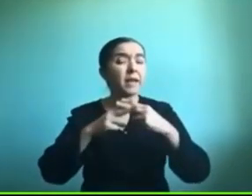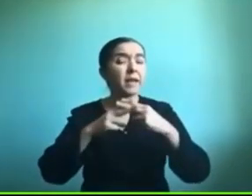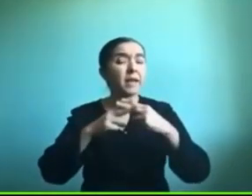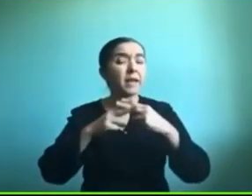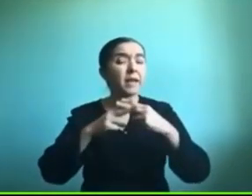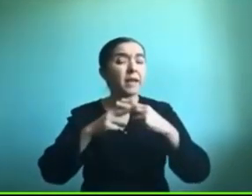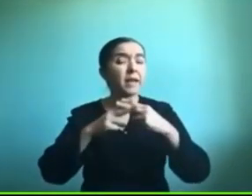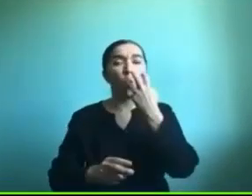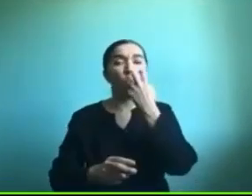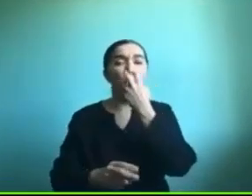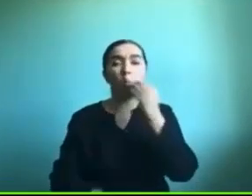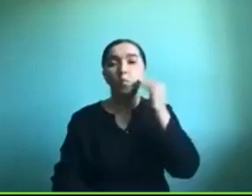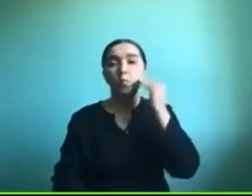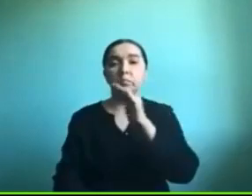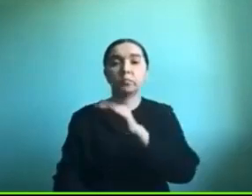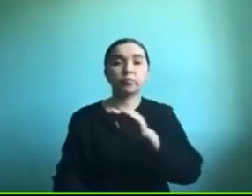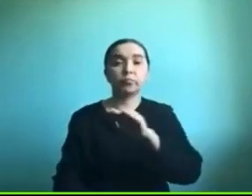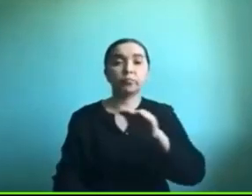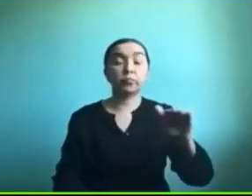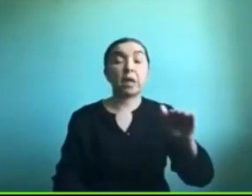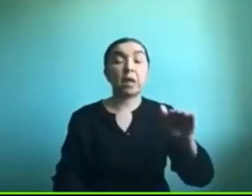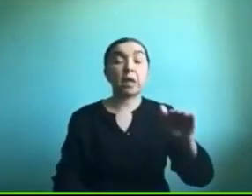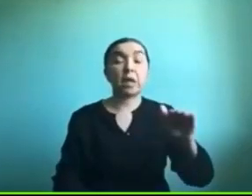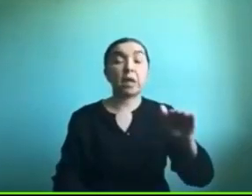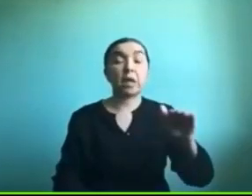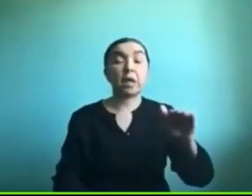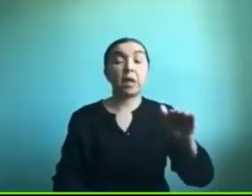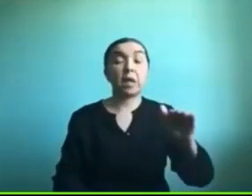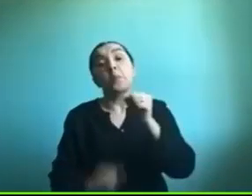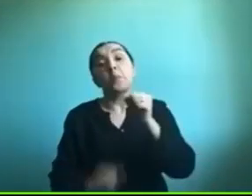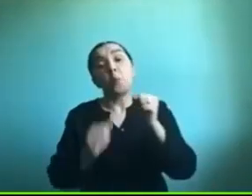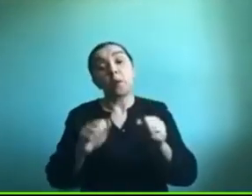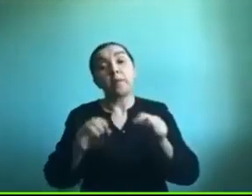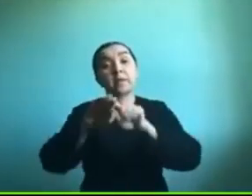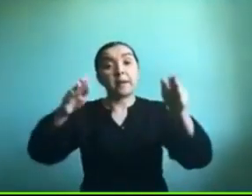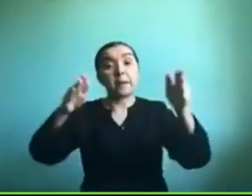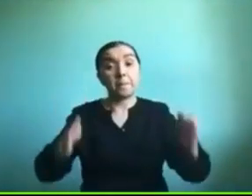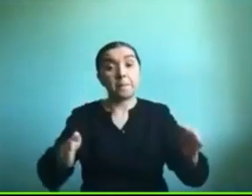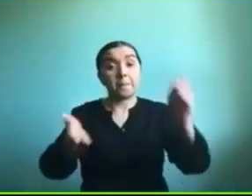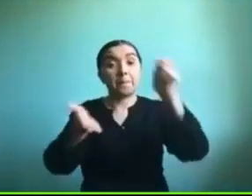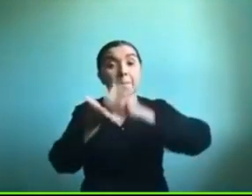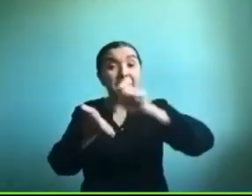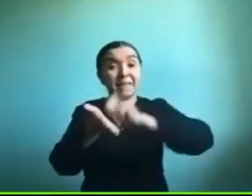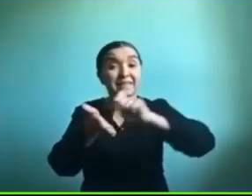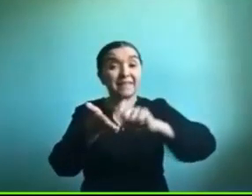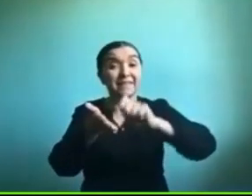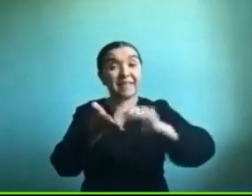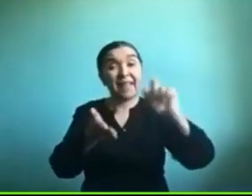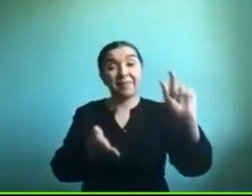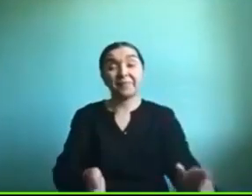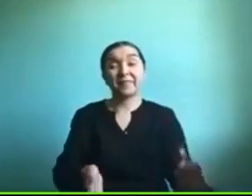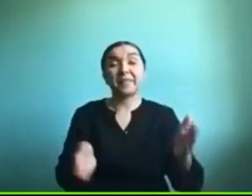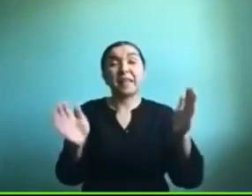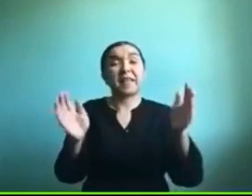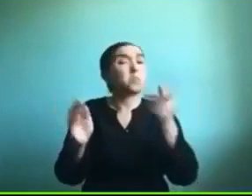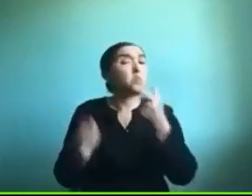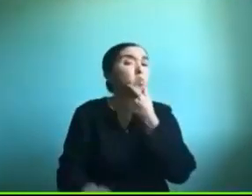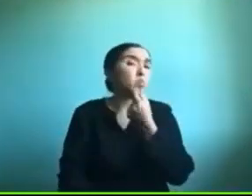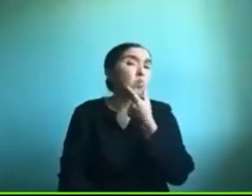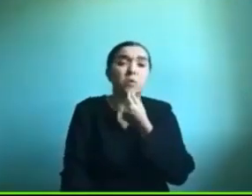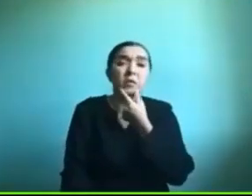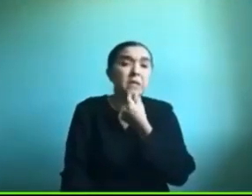es que ahí puede ser la mesita la herramienta porque es muy simple y